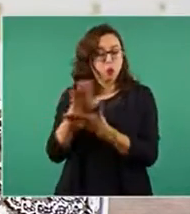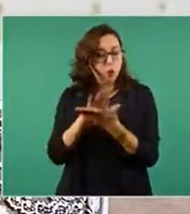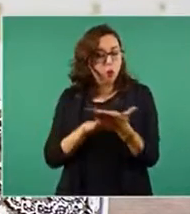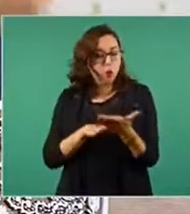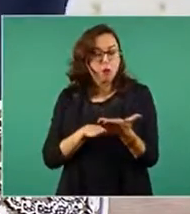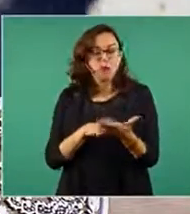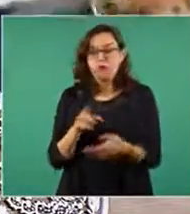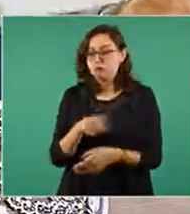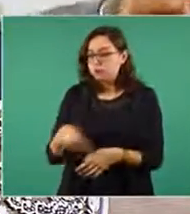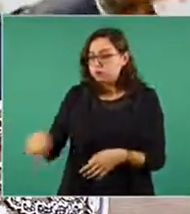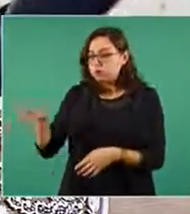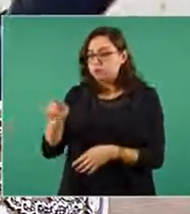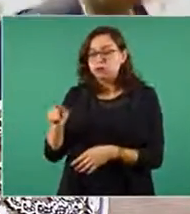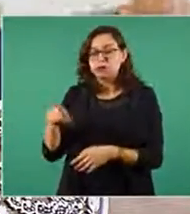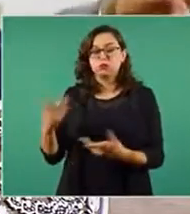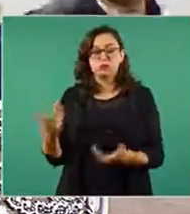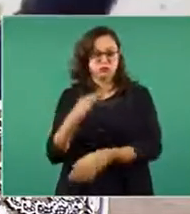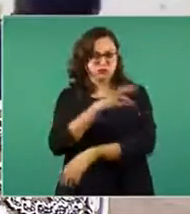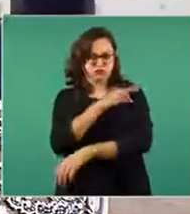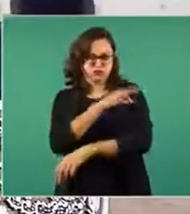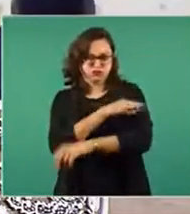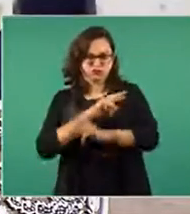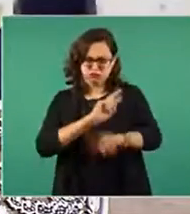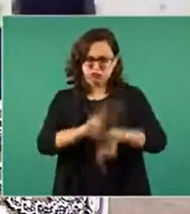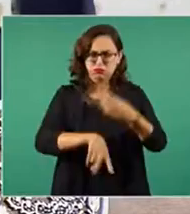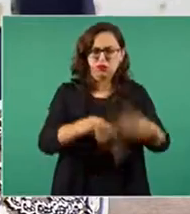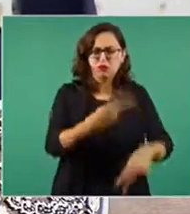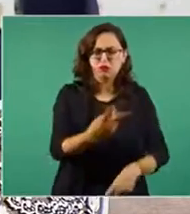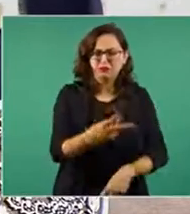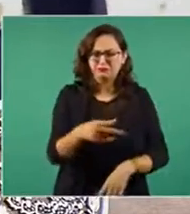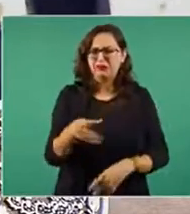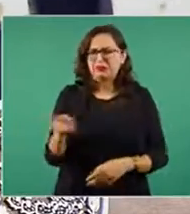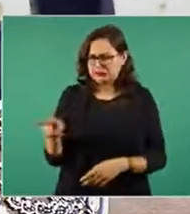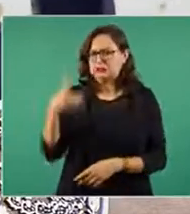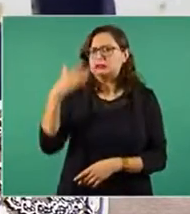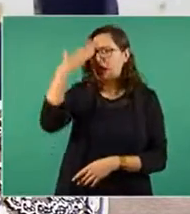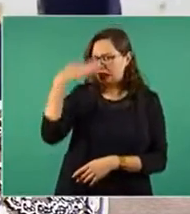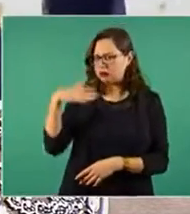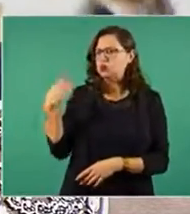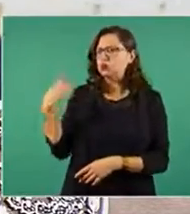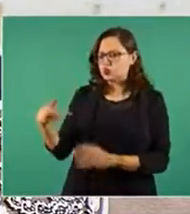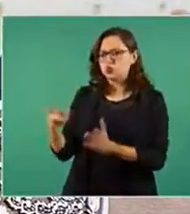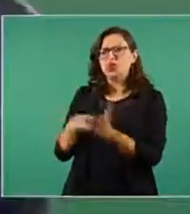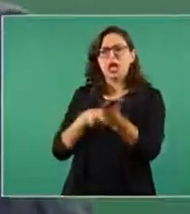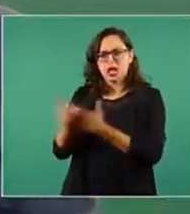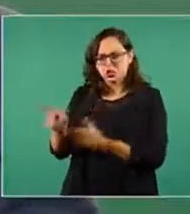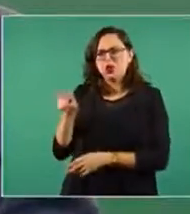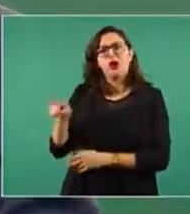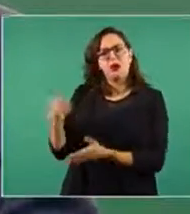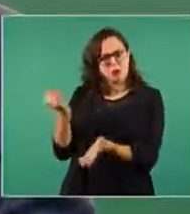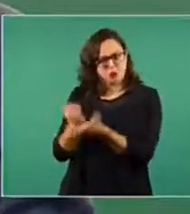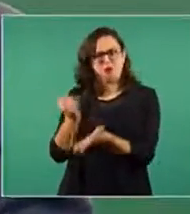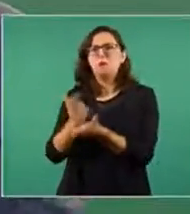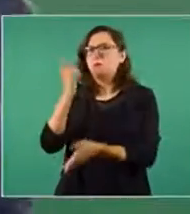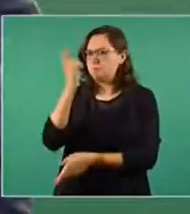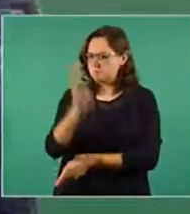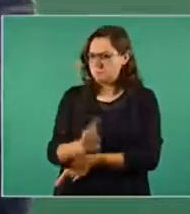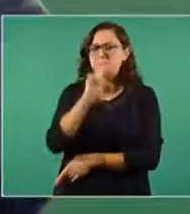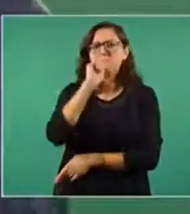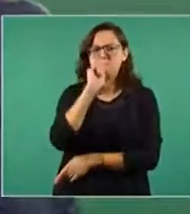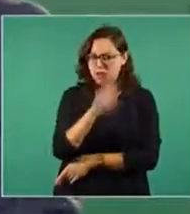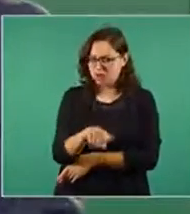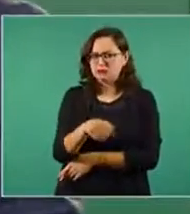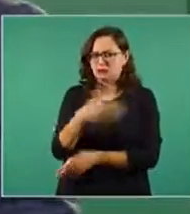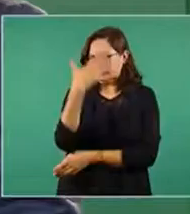de que la vacuna es de sus impuestos, del